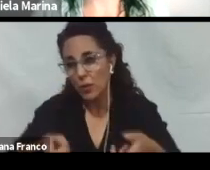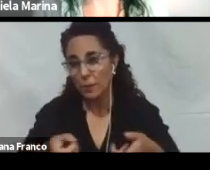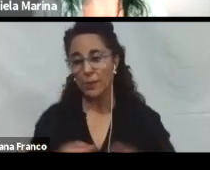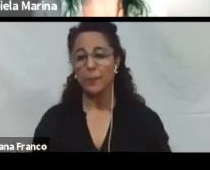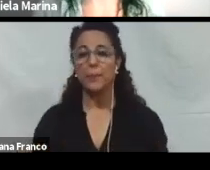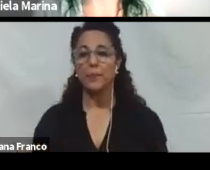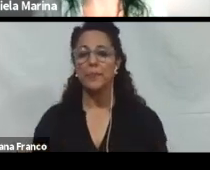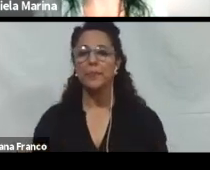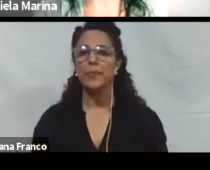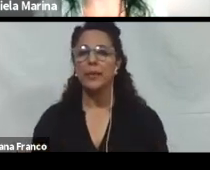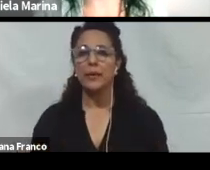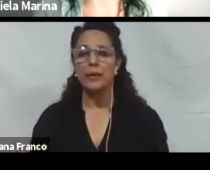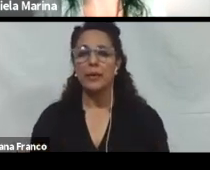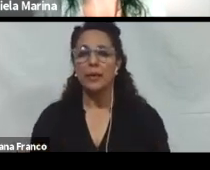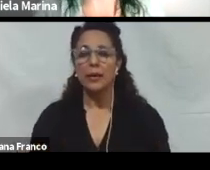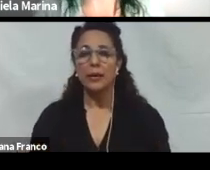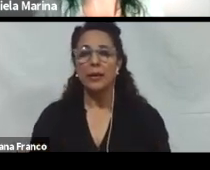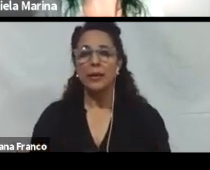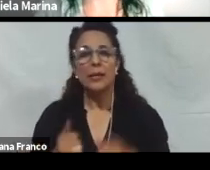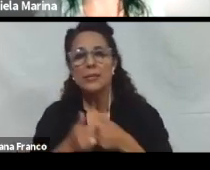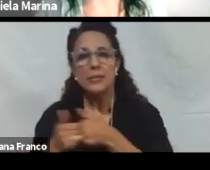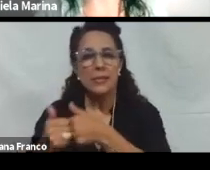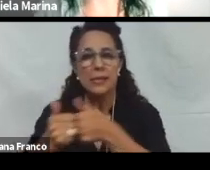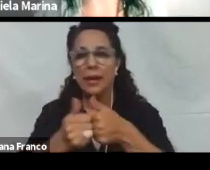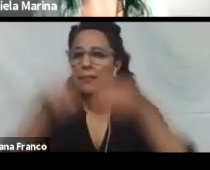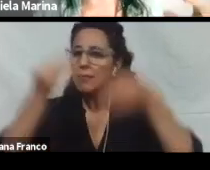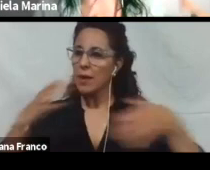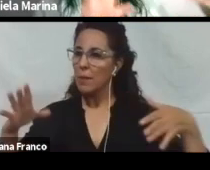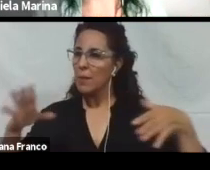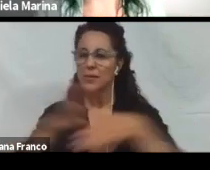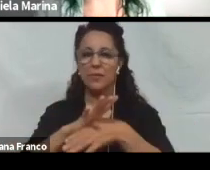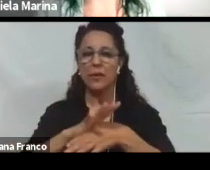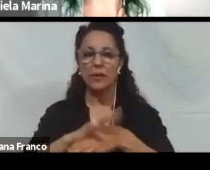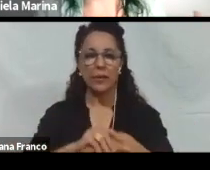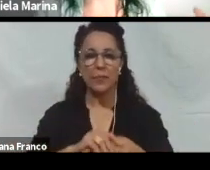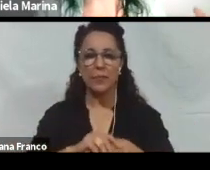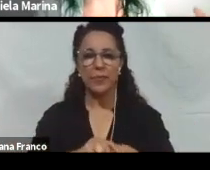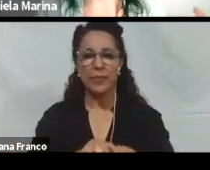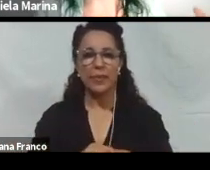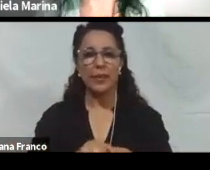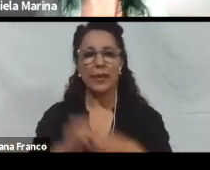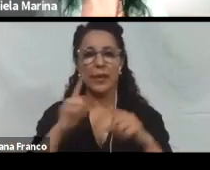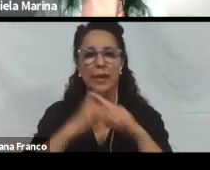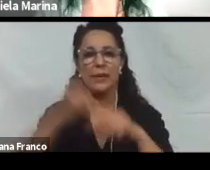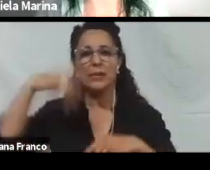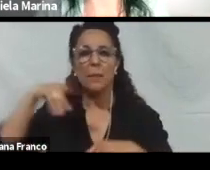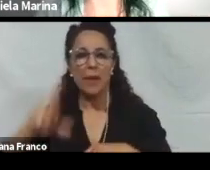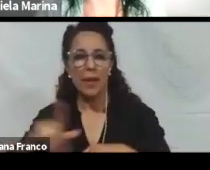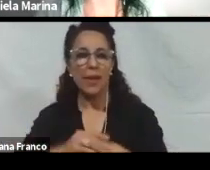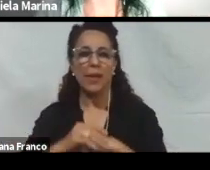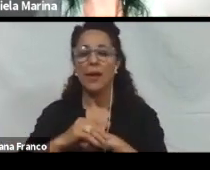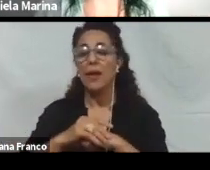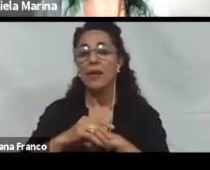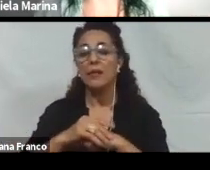Uno es seguir las especificaciones del IMS, que es el consorcio que les comentaba